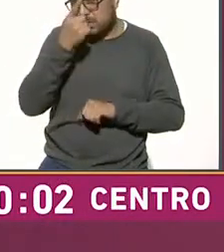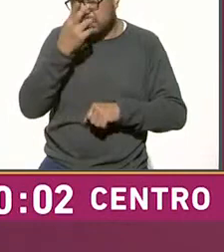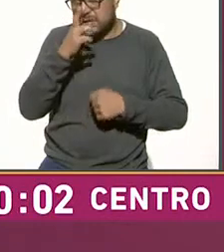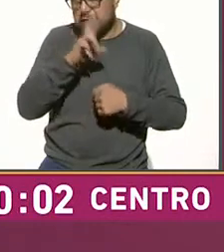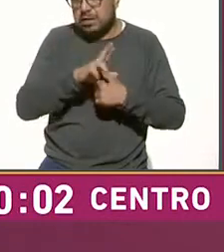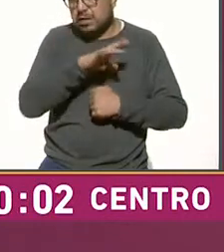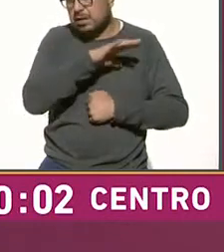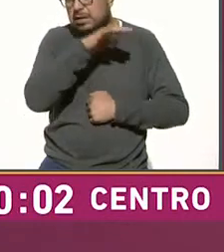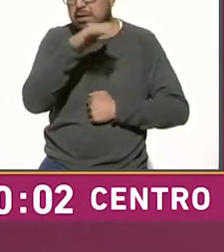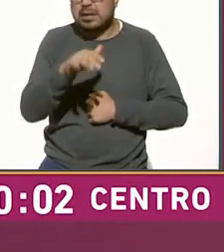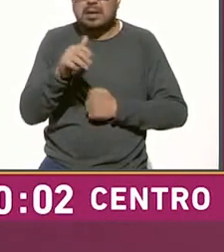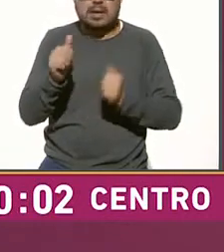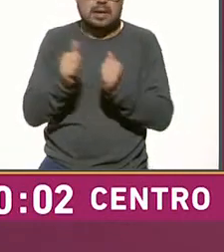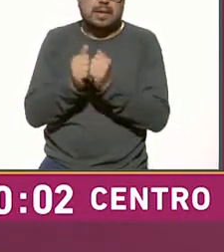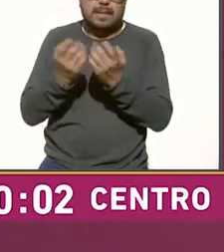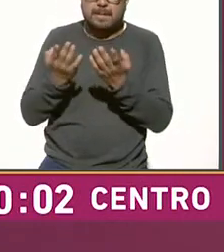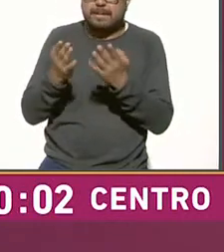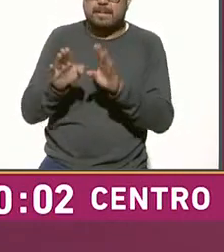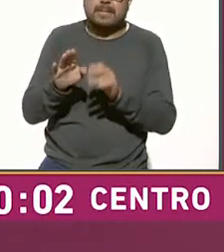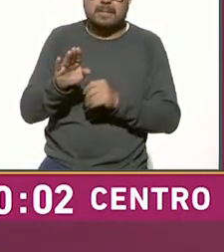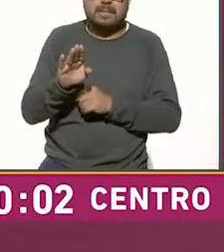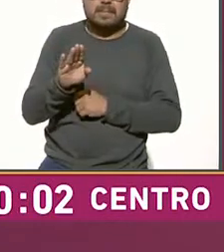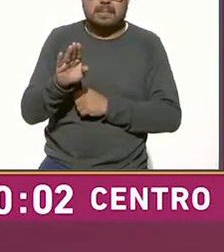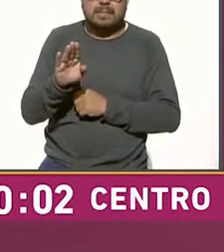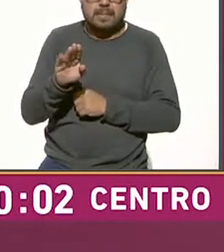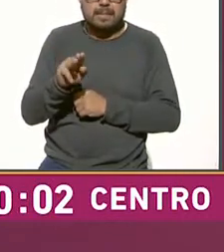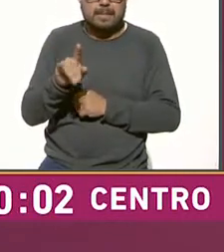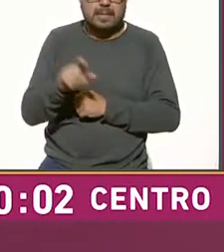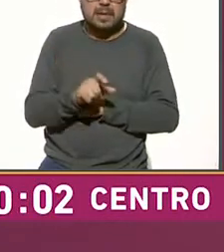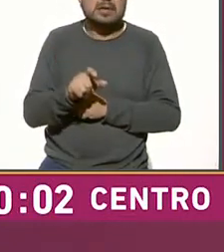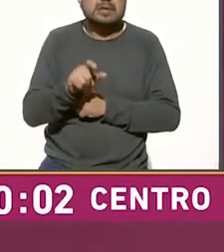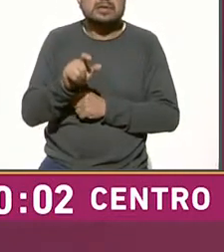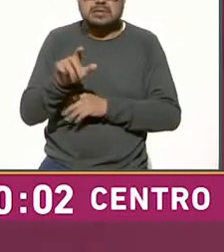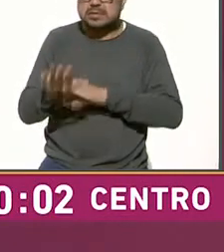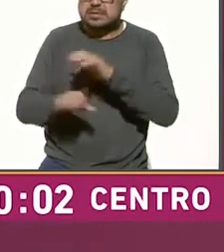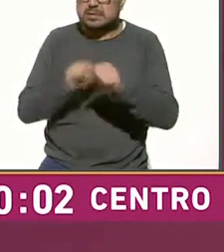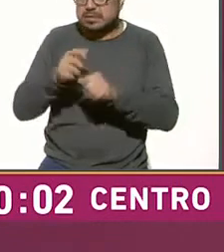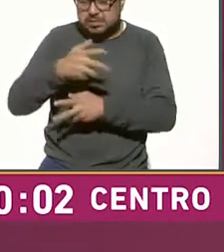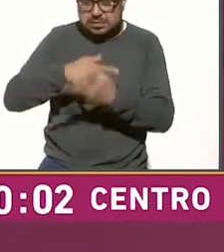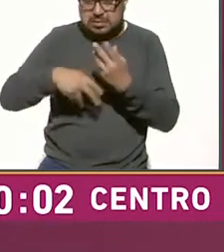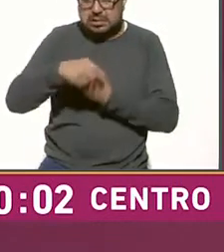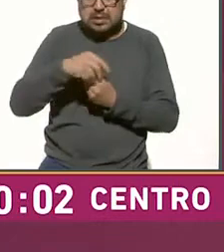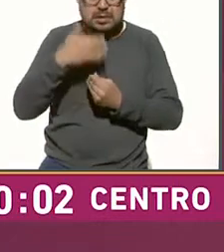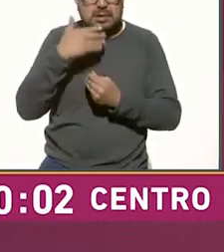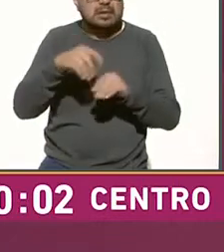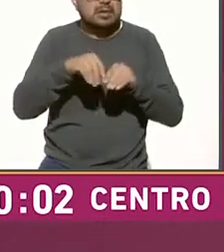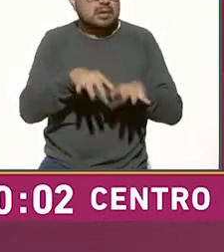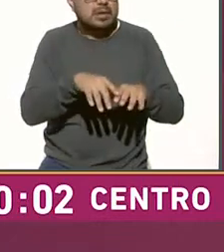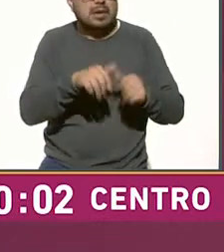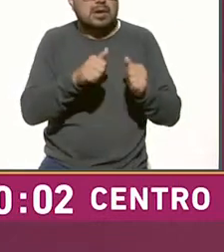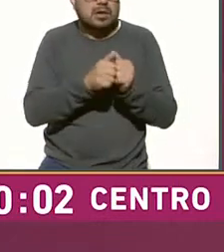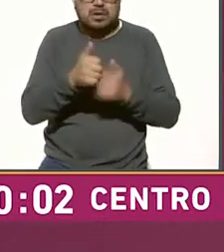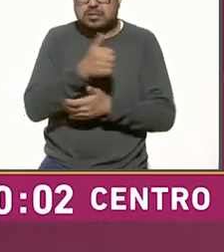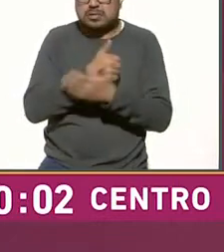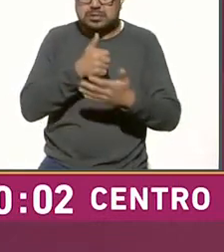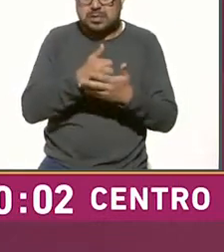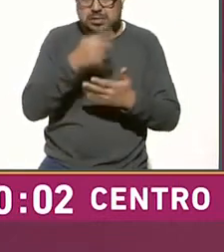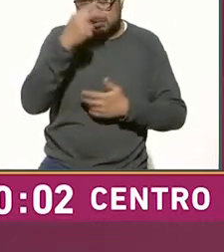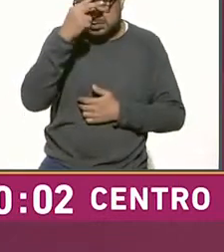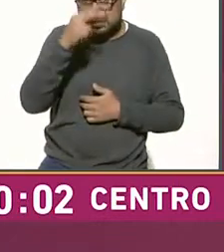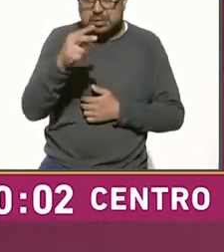de Nacional Financiera y Banco Mexta, para explorar proyectos que reactiven la economía y promuevan la inversión en la Ciudad de México.